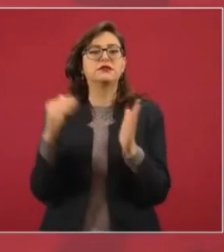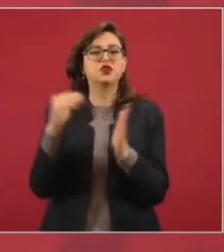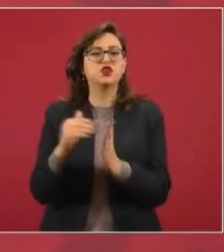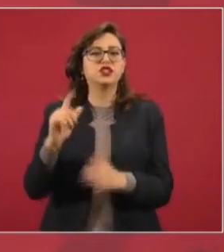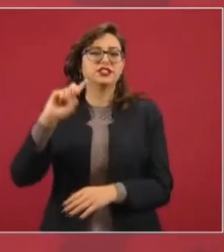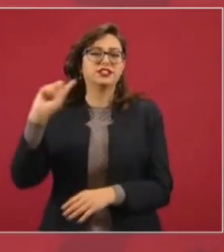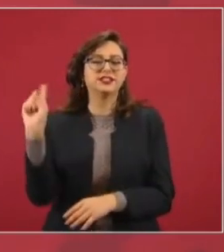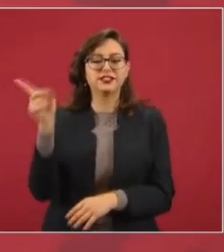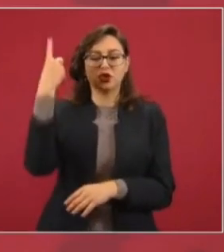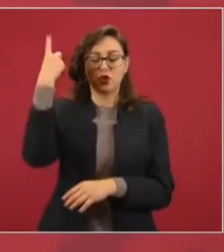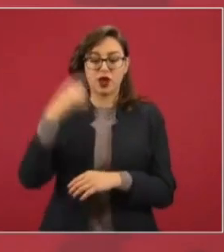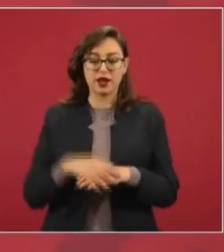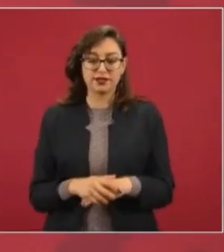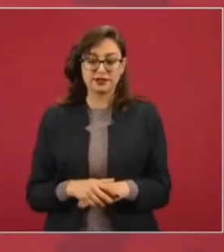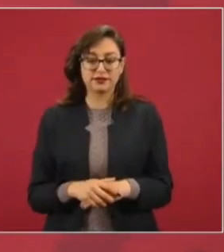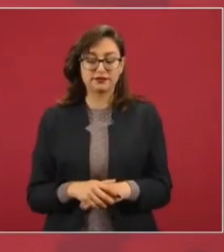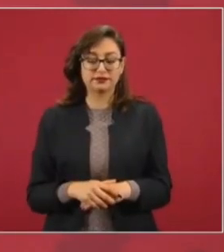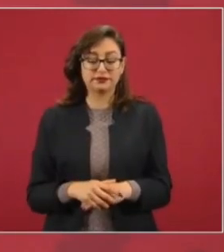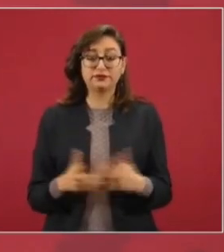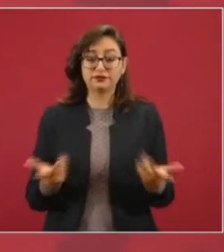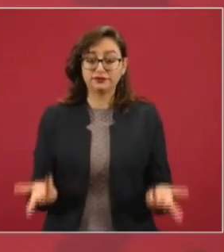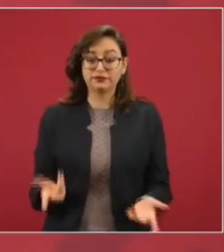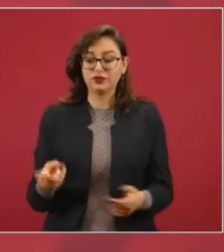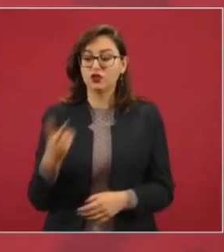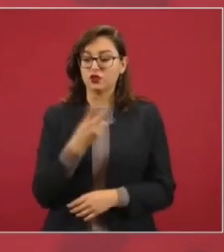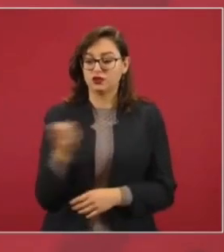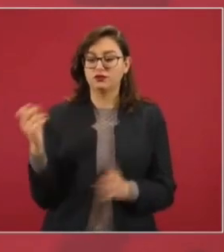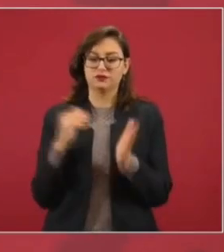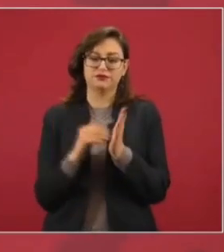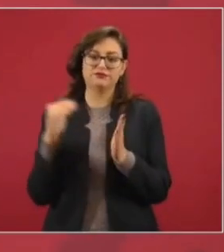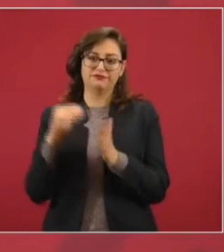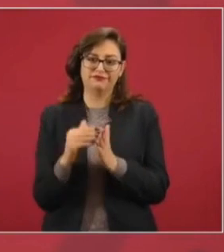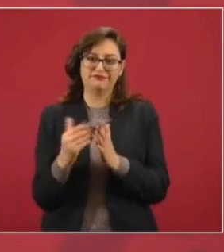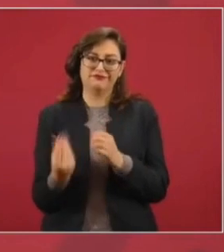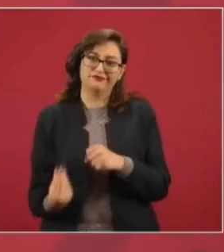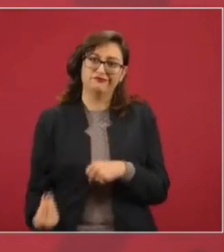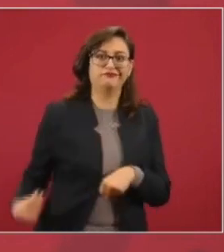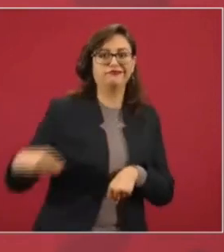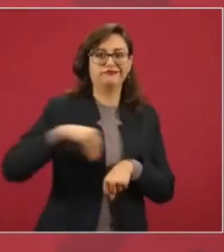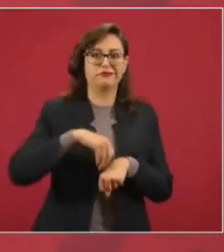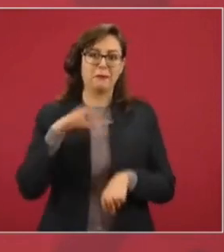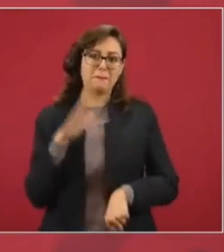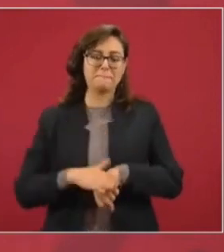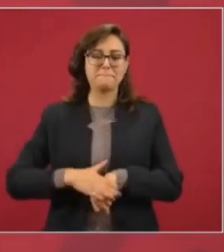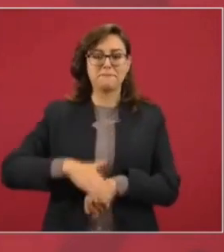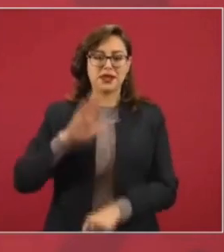según la auditoría de